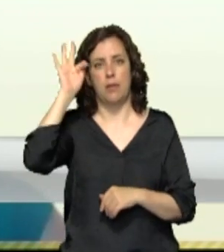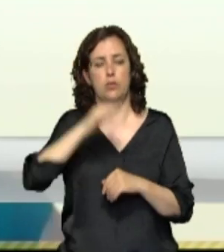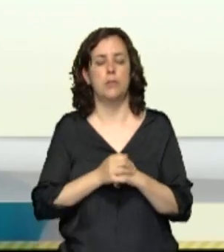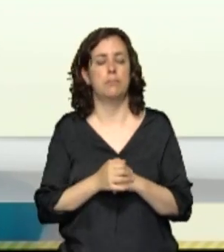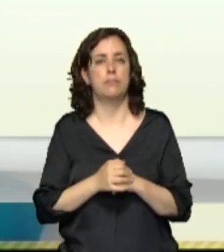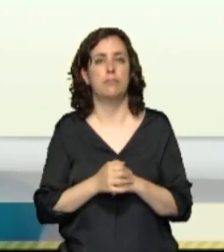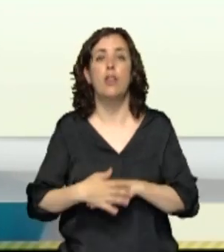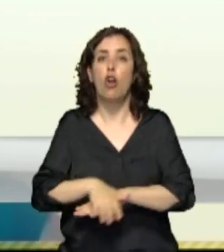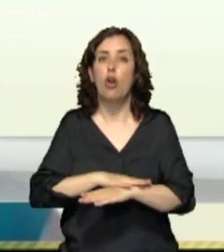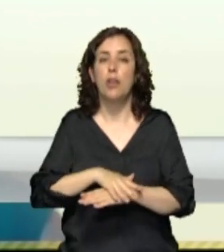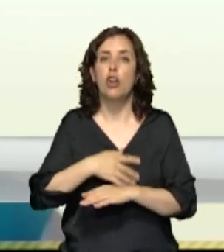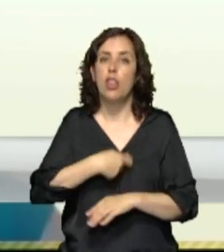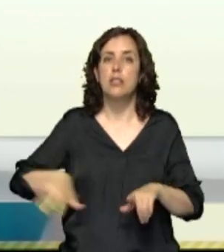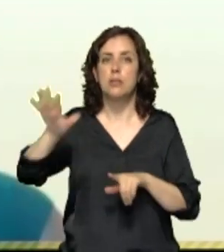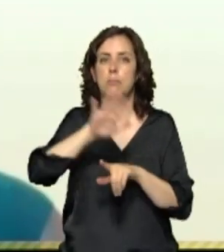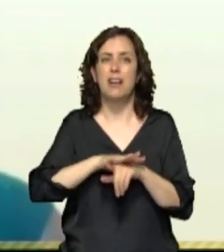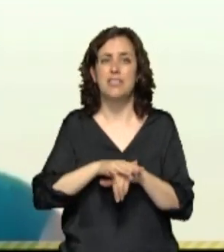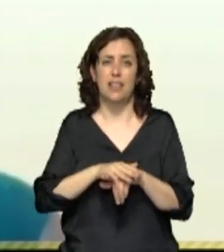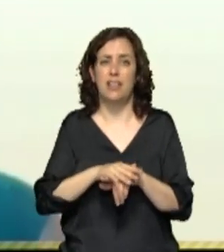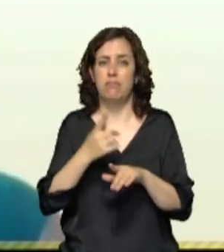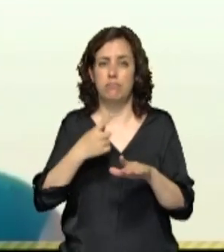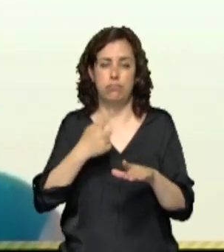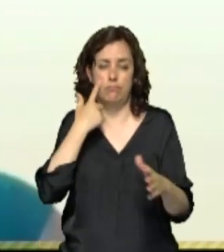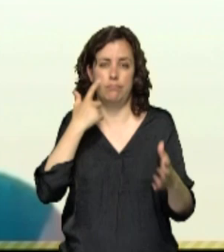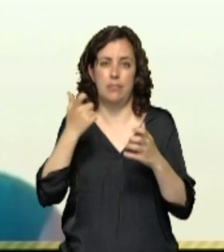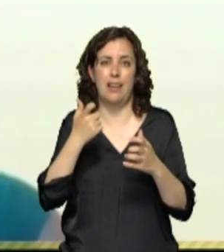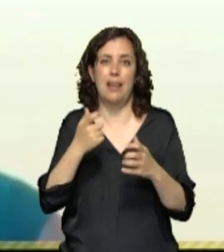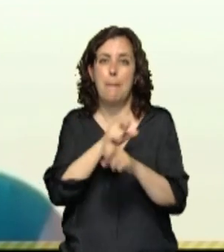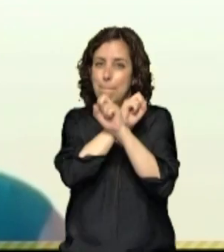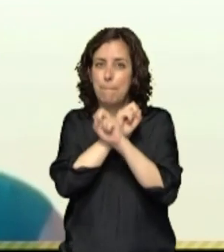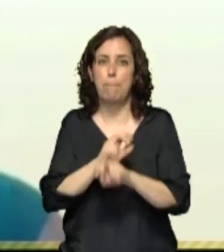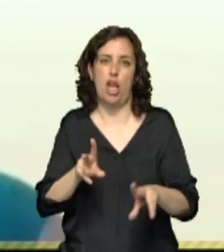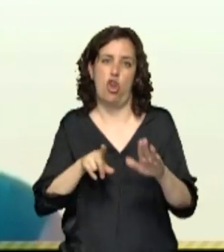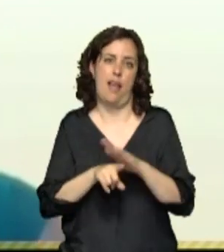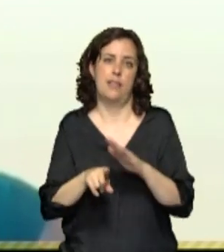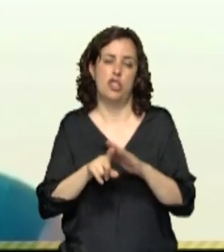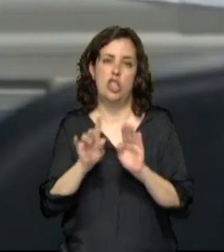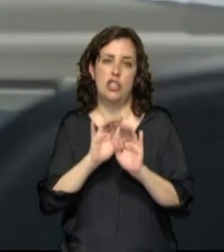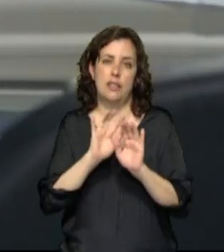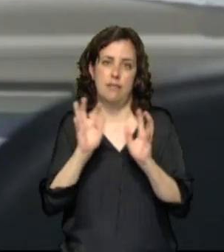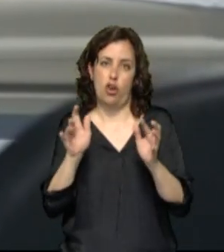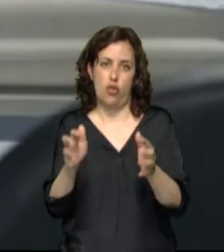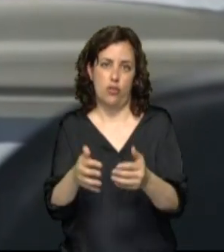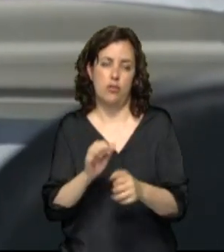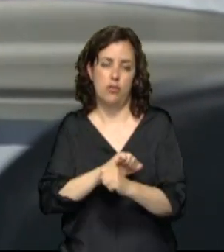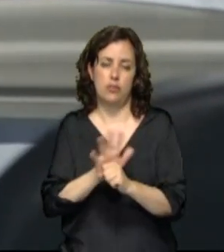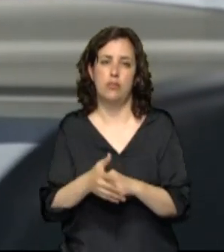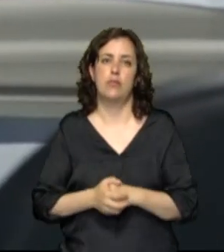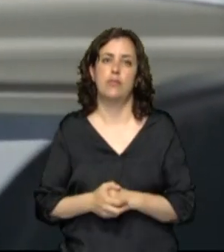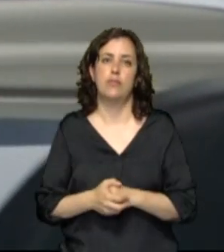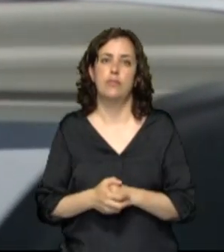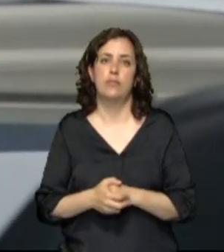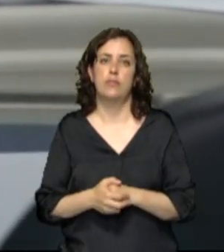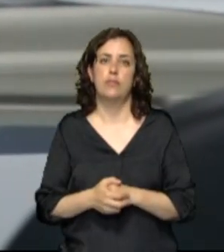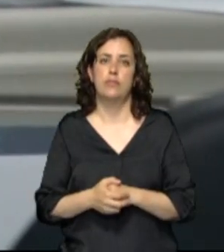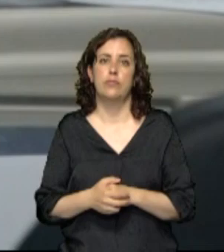a la historia como uno de los que peor gestionó esta crisis en todo el mundo. Y Navarra no ha sido una excepción. Al otro lado de la oposición, EH